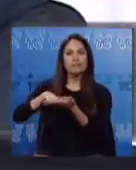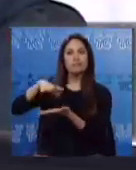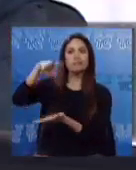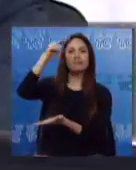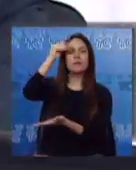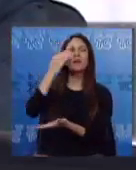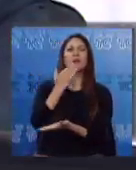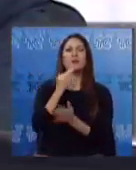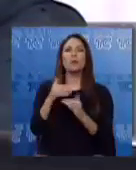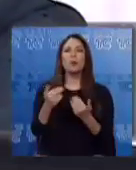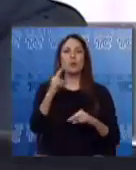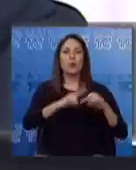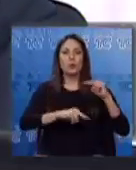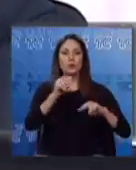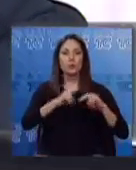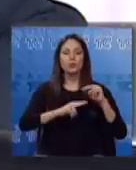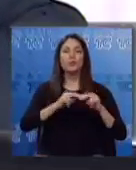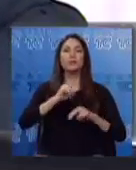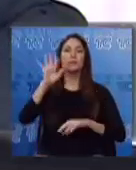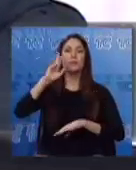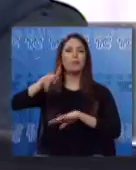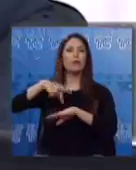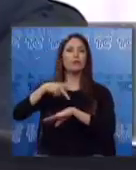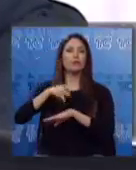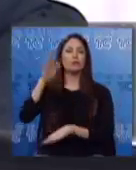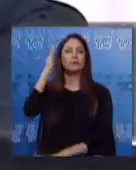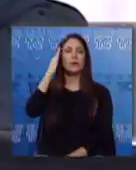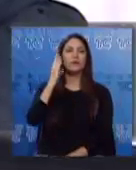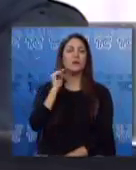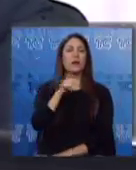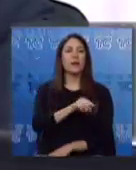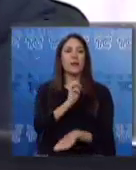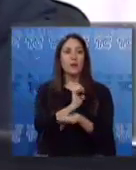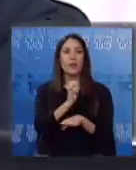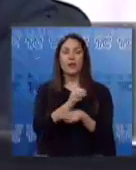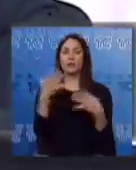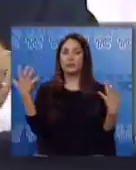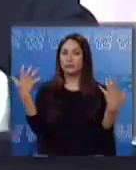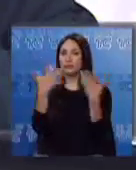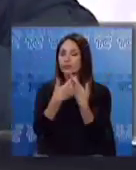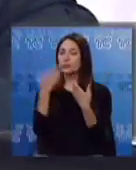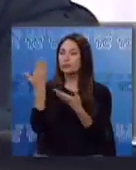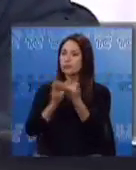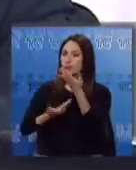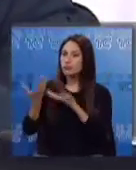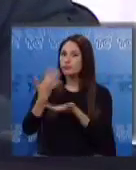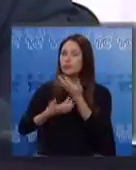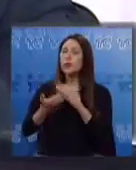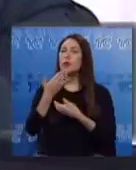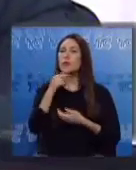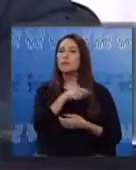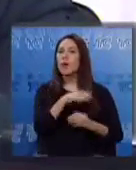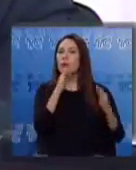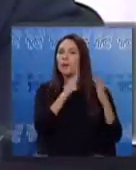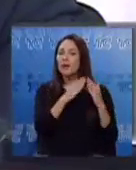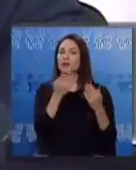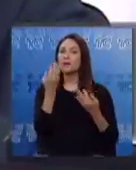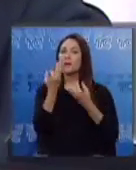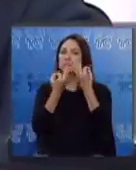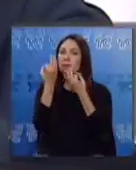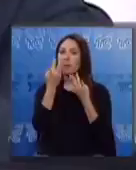Compartir profesionalmente con los profesionales ecuatorianos la experiencia que tenemos, evaluar lo que se ha hecho,